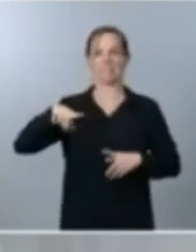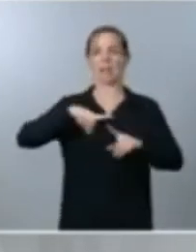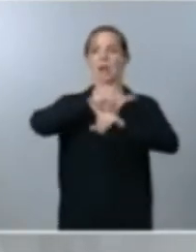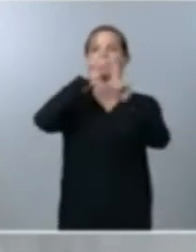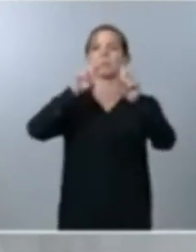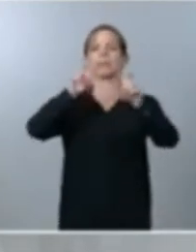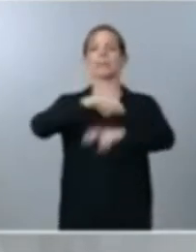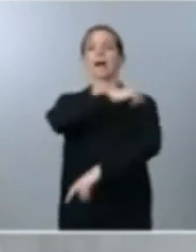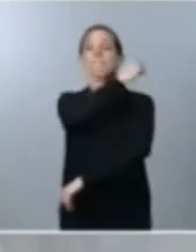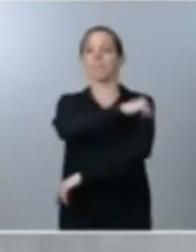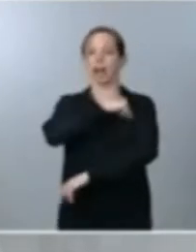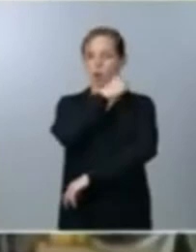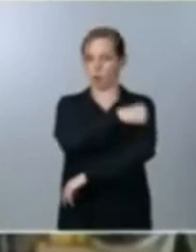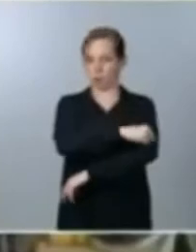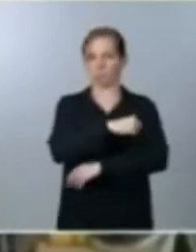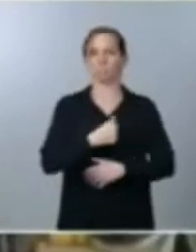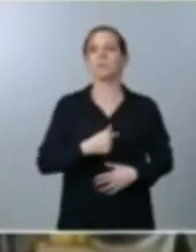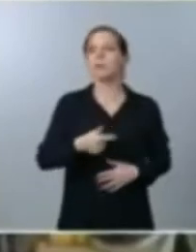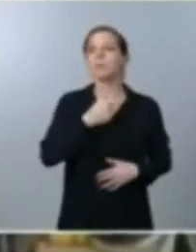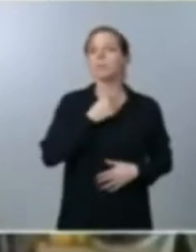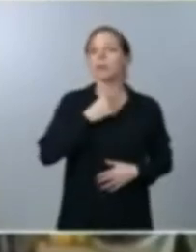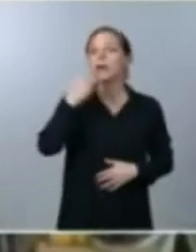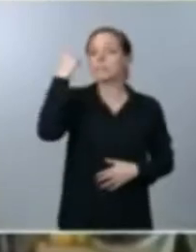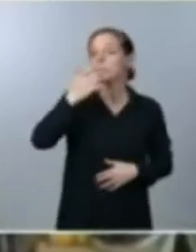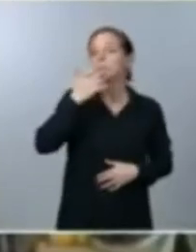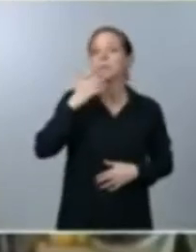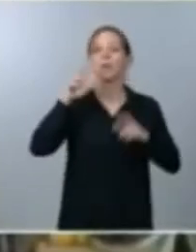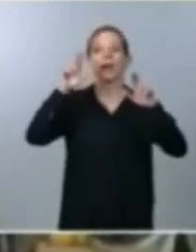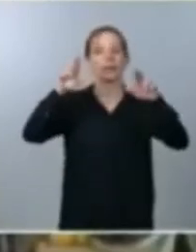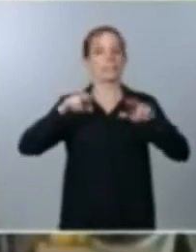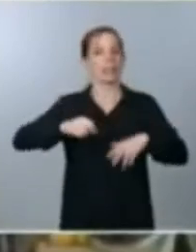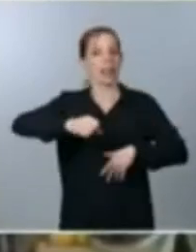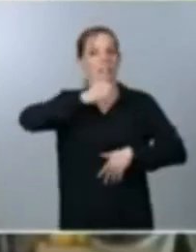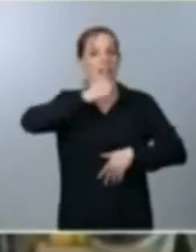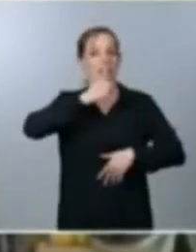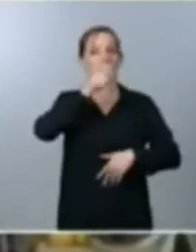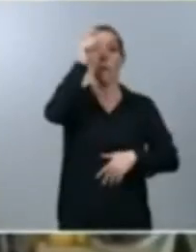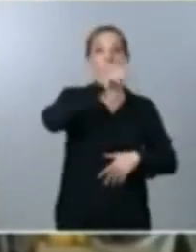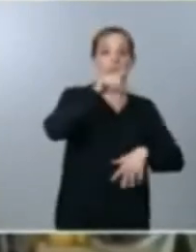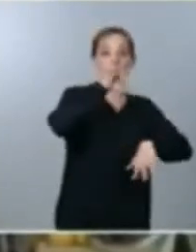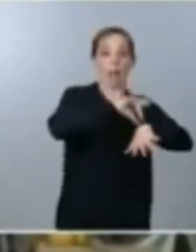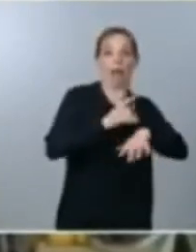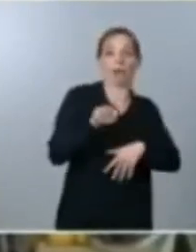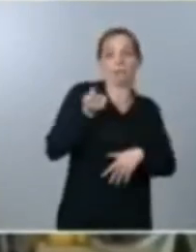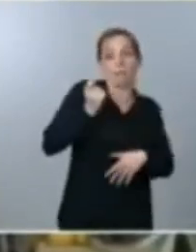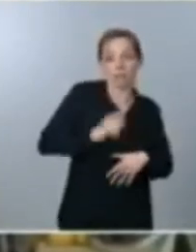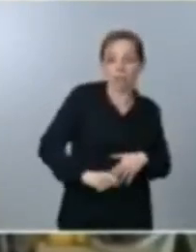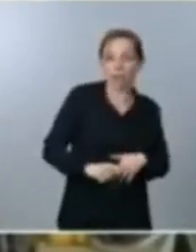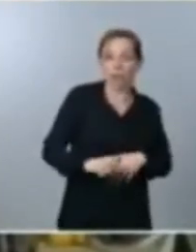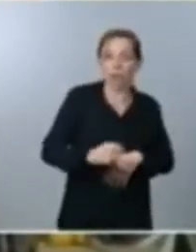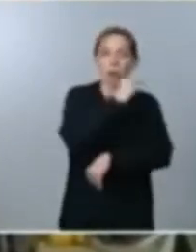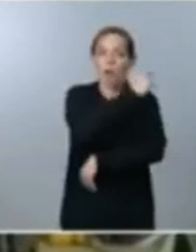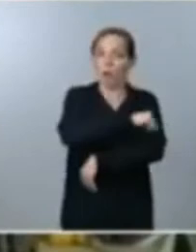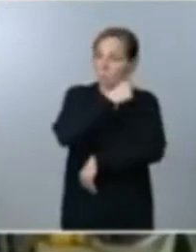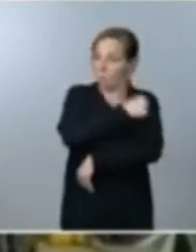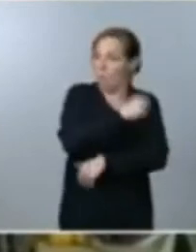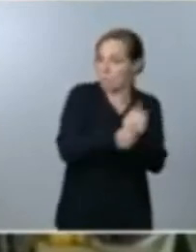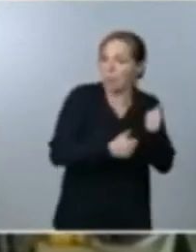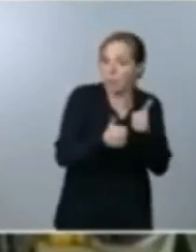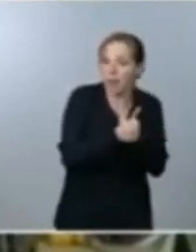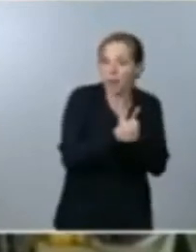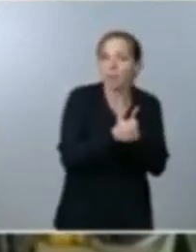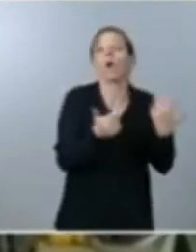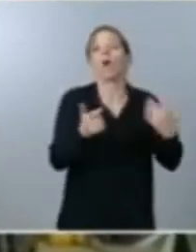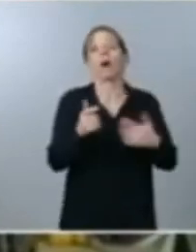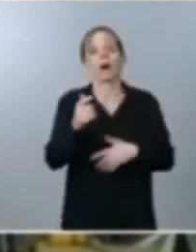gustaría saber si las residencias de ancianos y los sanitarios serán los primeros en recibir esas vacunas si la primera vacuna en llegar a España será